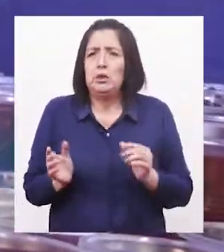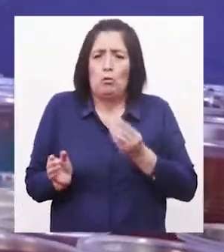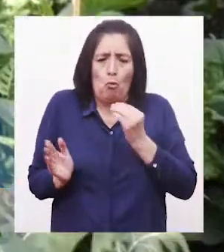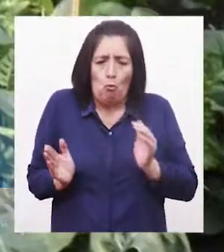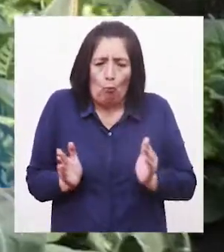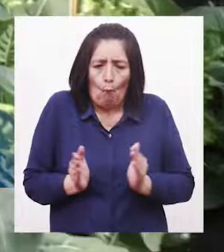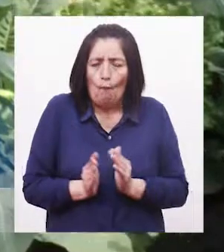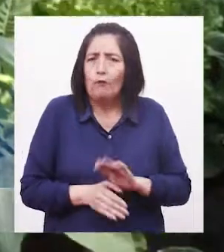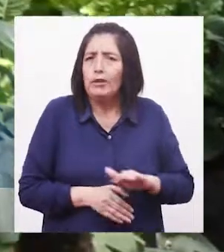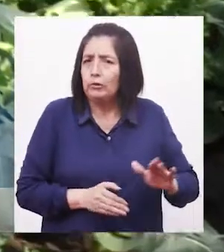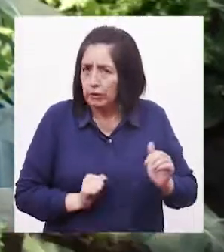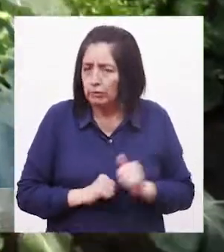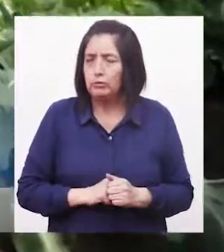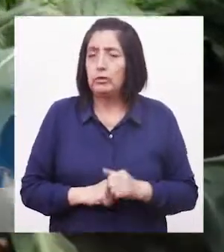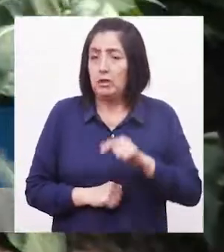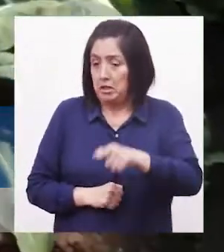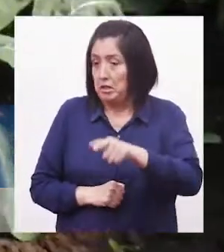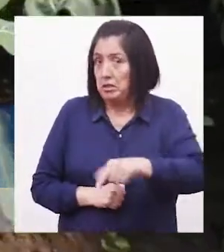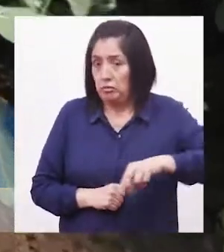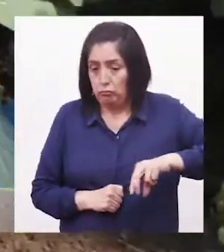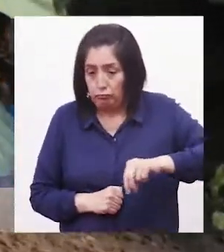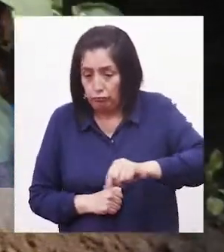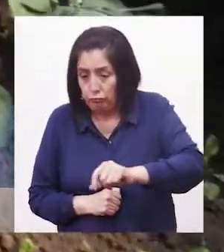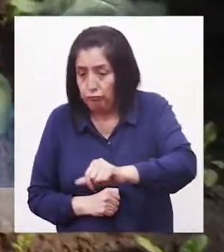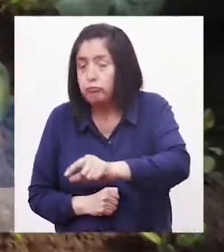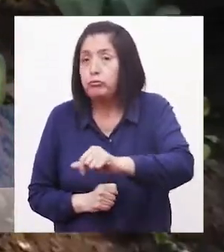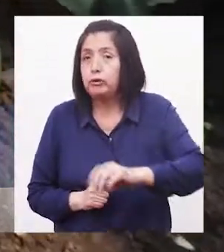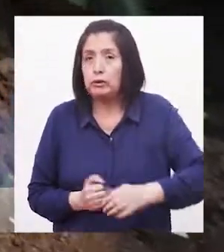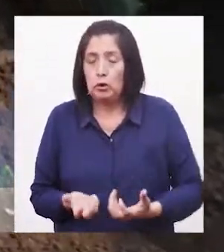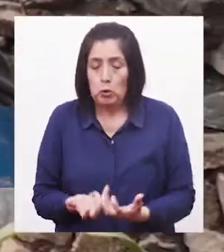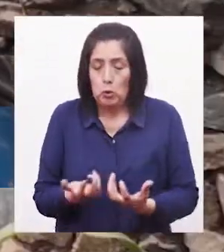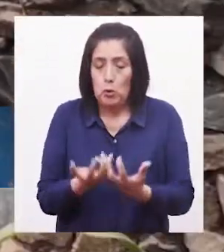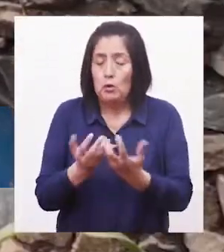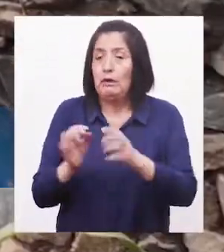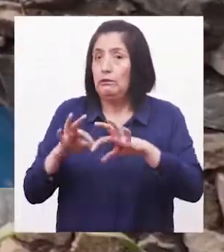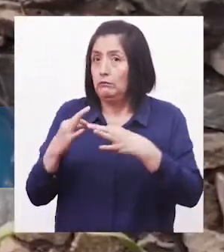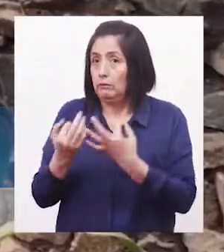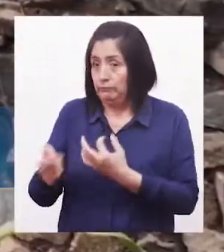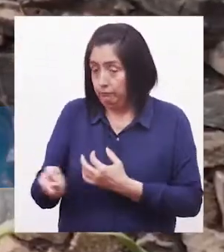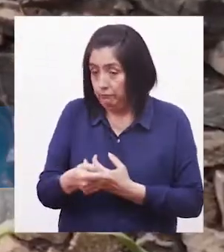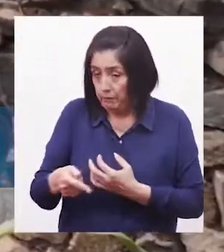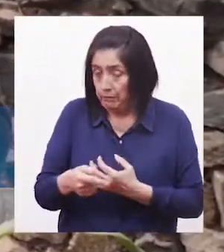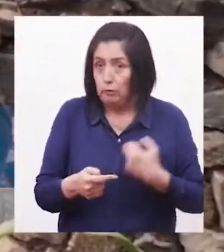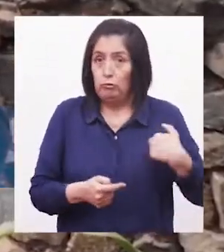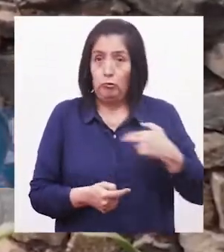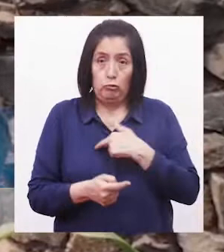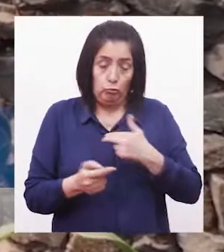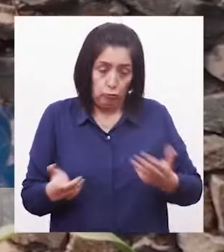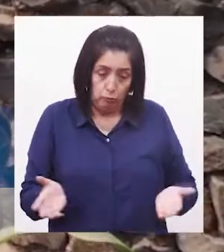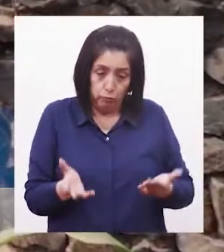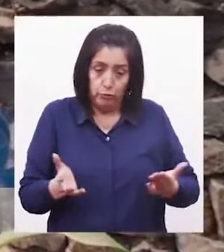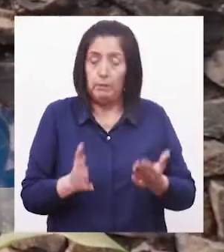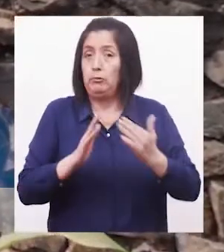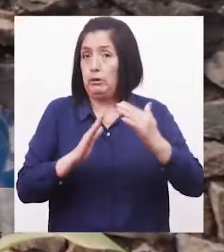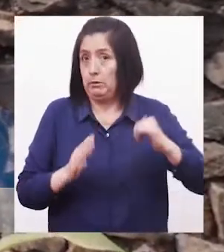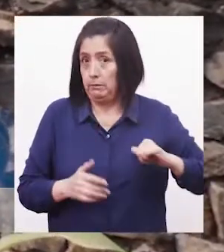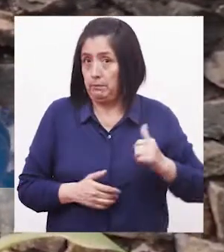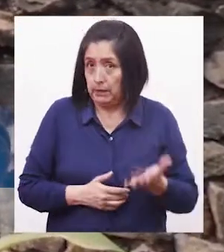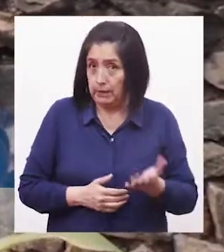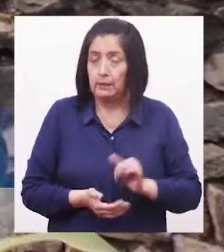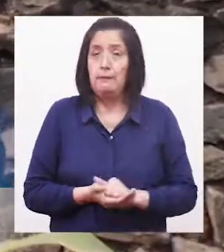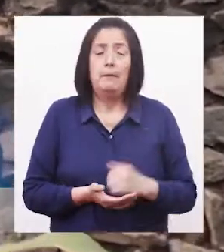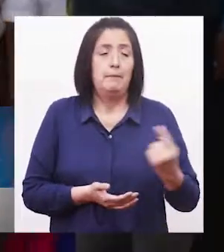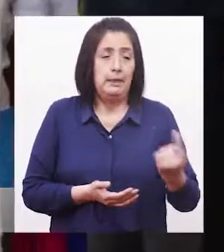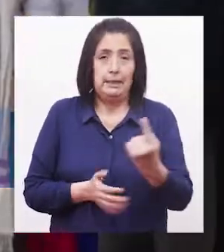infantil. Este es un bioguerto familiar, netamente impulsamos desde la municipalidad para